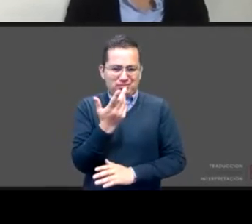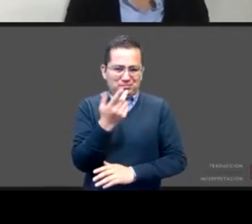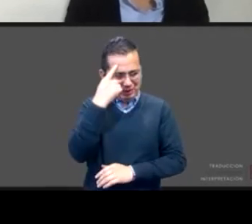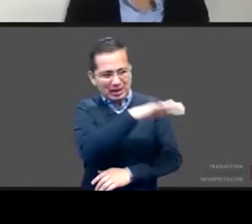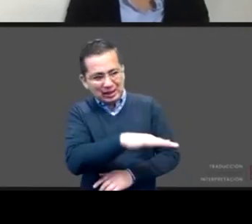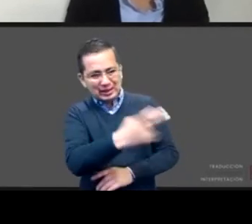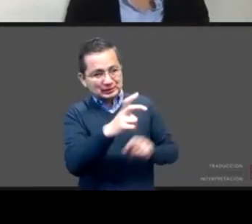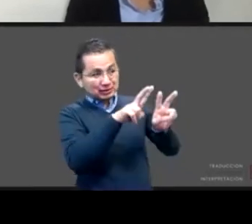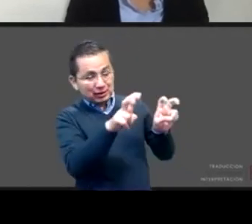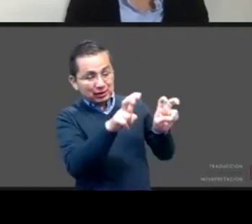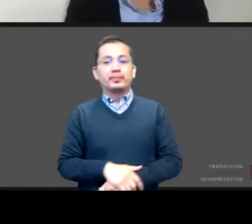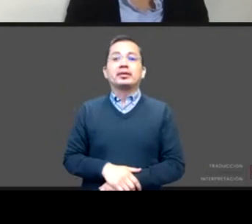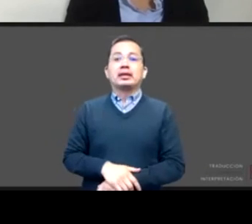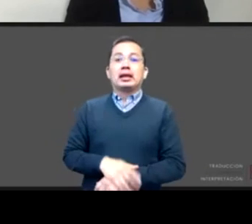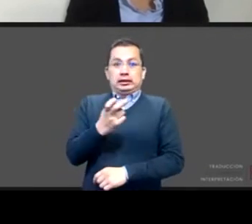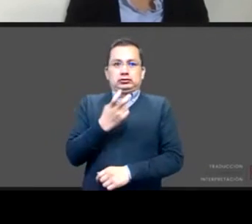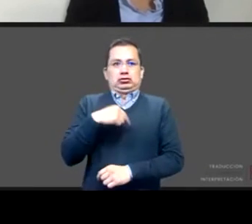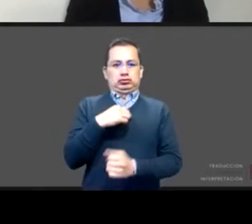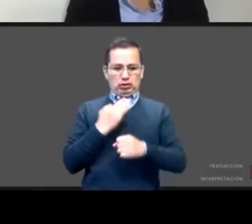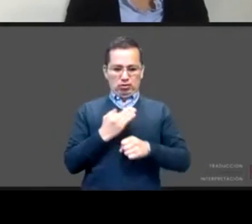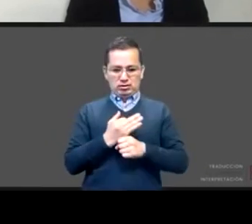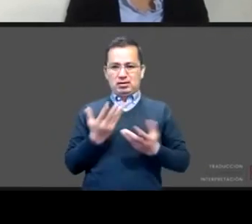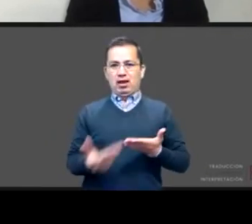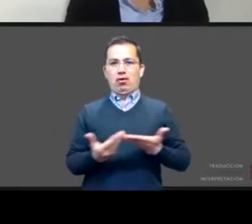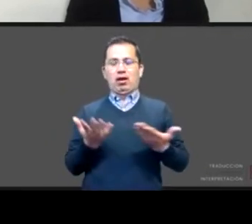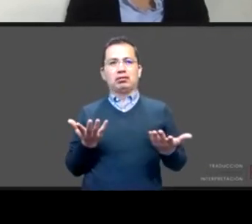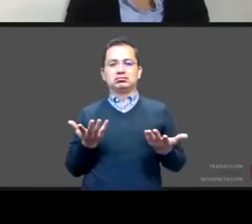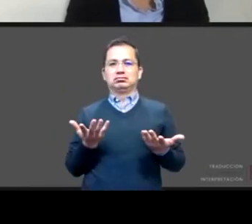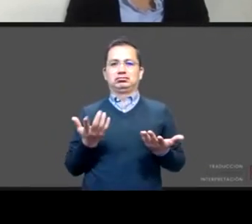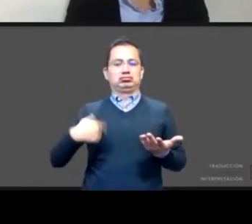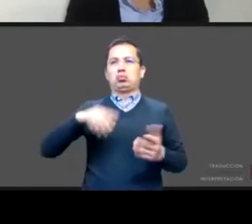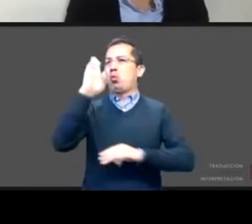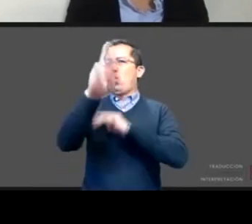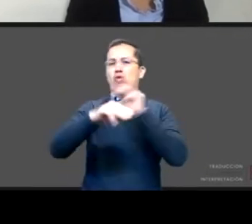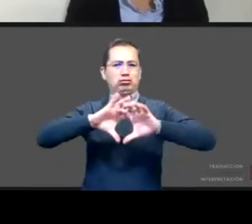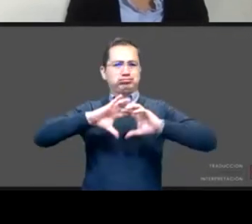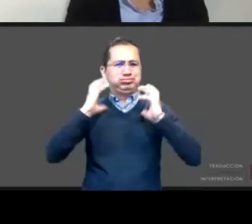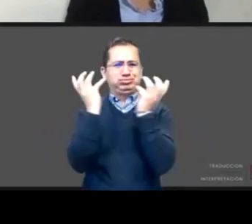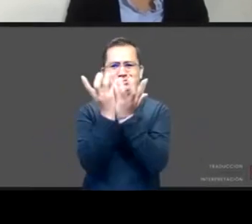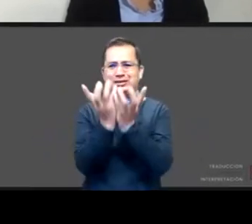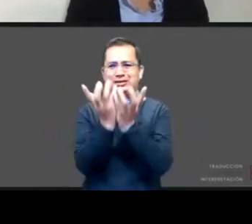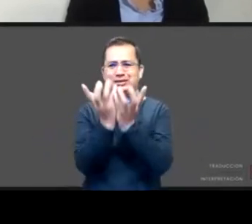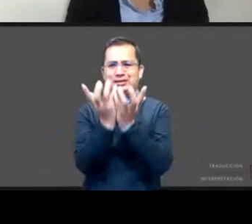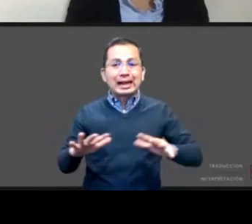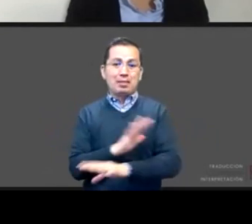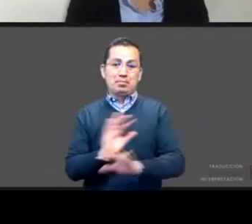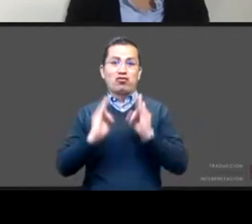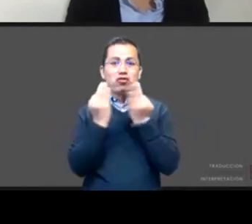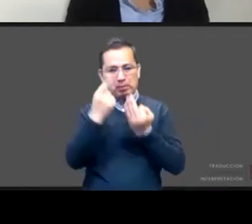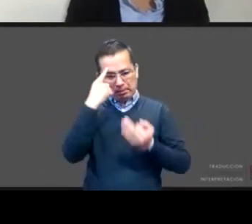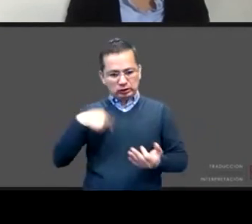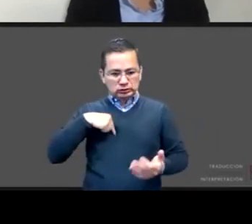estamos reescribiendo como humanidad creo que todavía los efectos de esta pandemia en